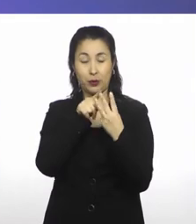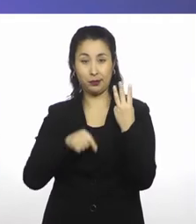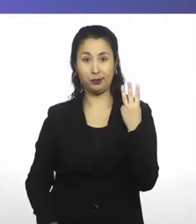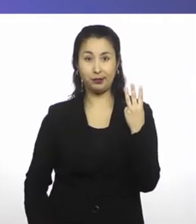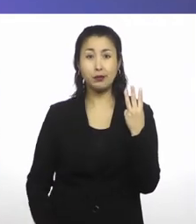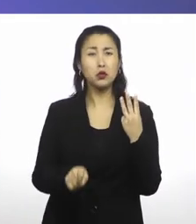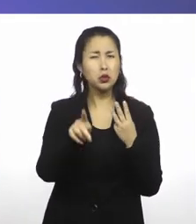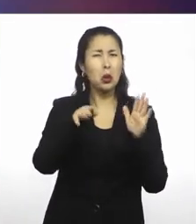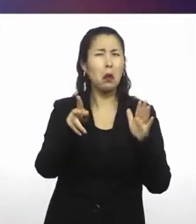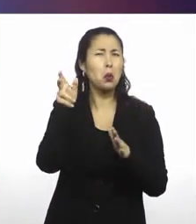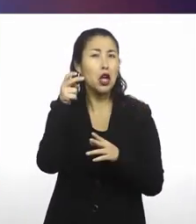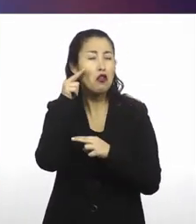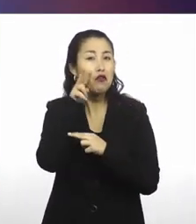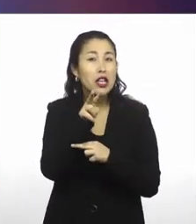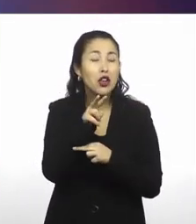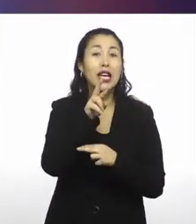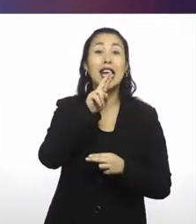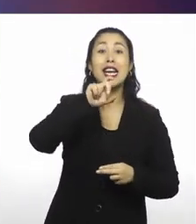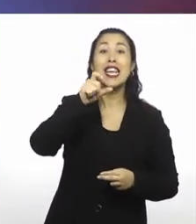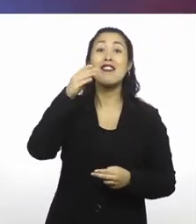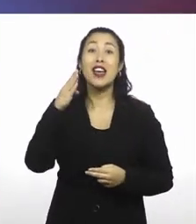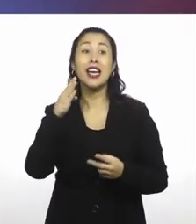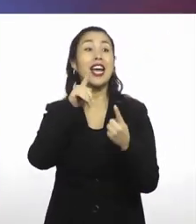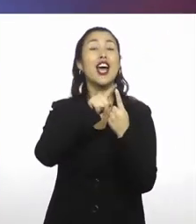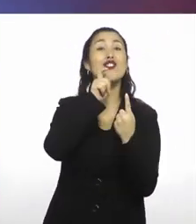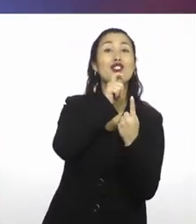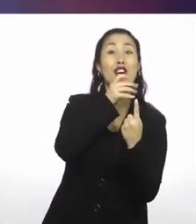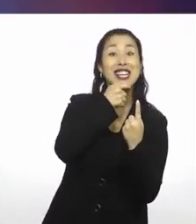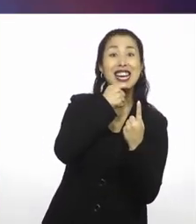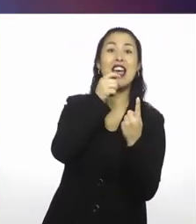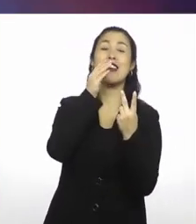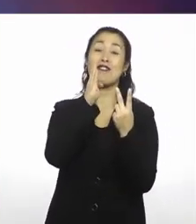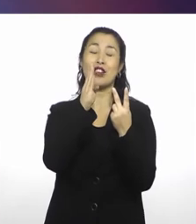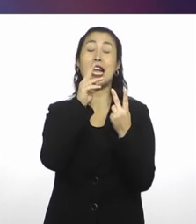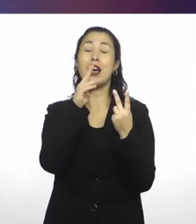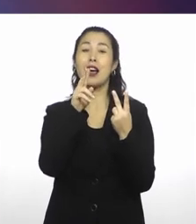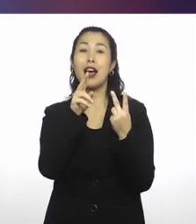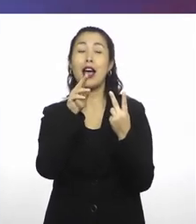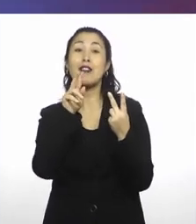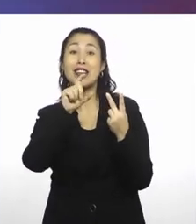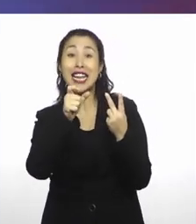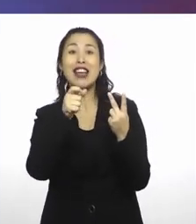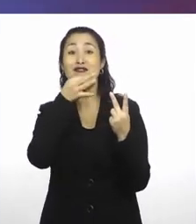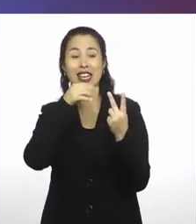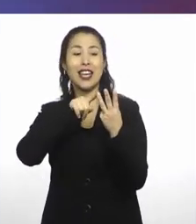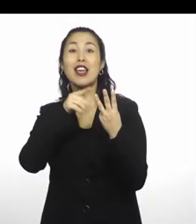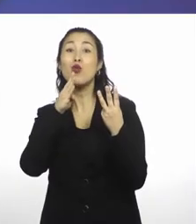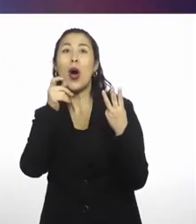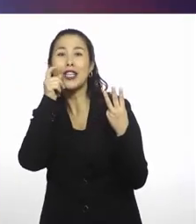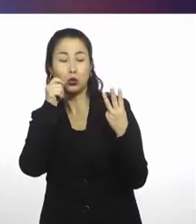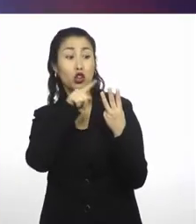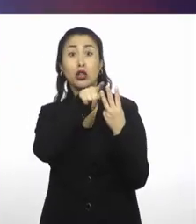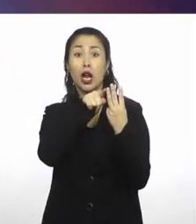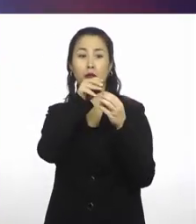habrá escuchado alguna vez como el RGB de las pantallas. ¿Qué es que vamos a hacer con esto? Los colores de la luz se pueden sumar entre ellos